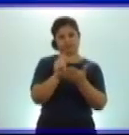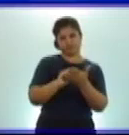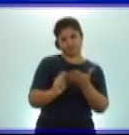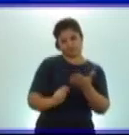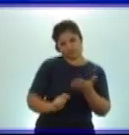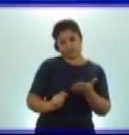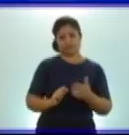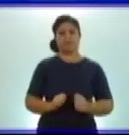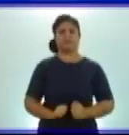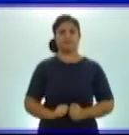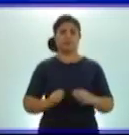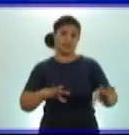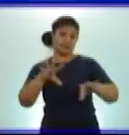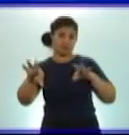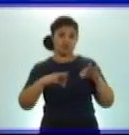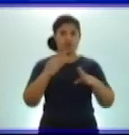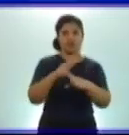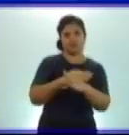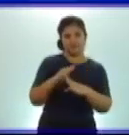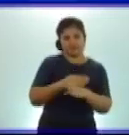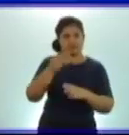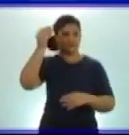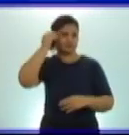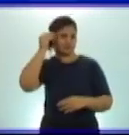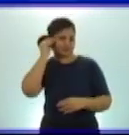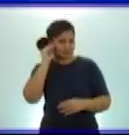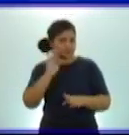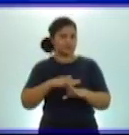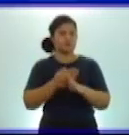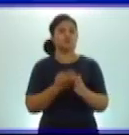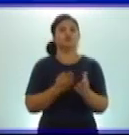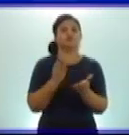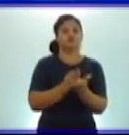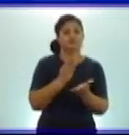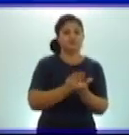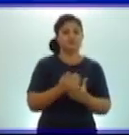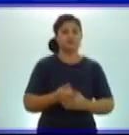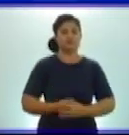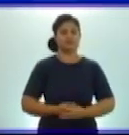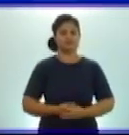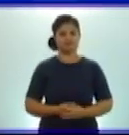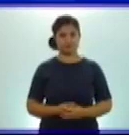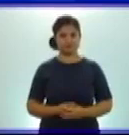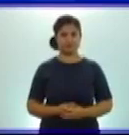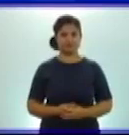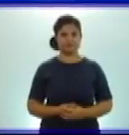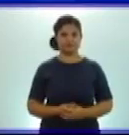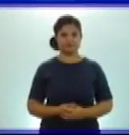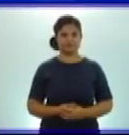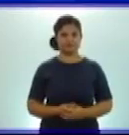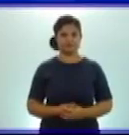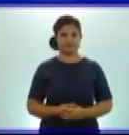pueden encontrar los contenidos que hemos abordado hasta aquí en el libro de texto y el cuaderno. Y en unos minutos